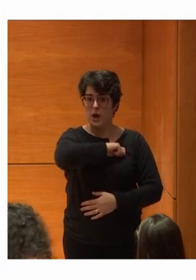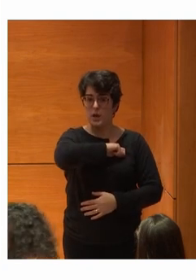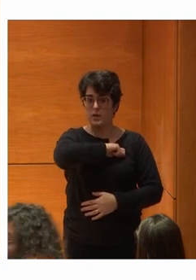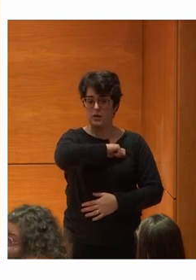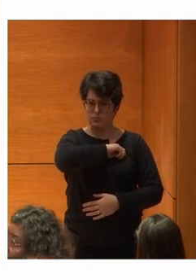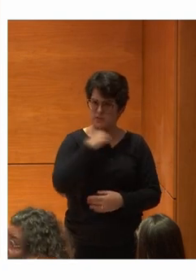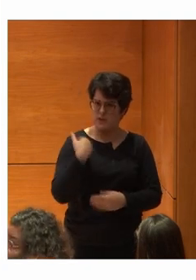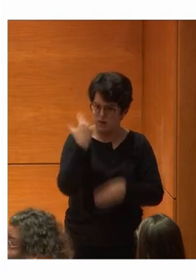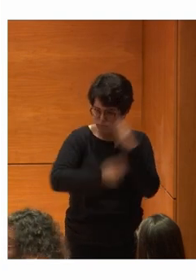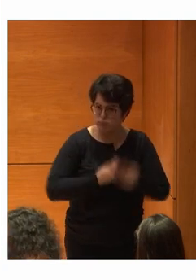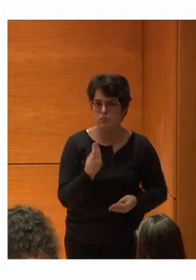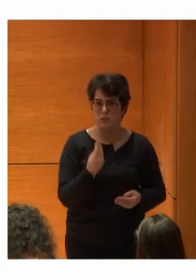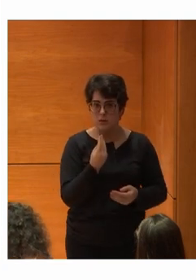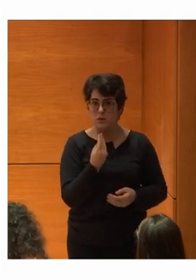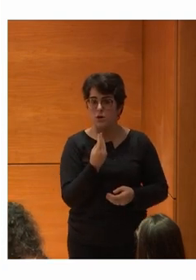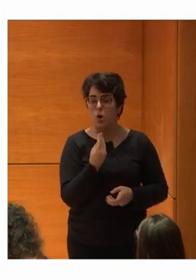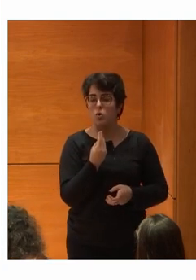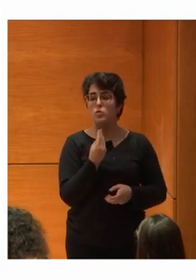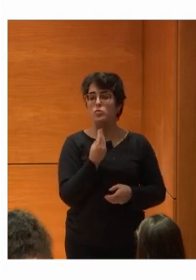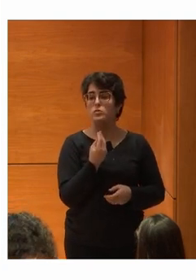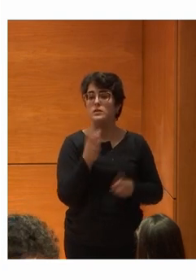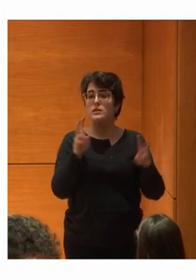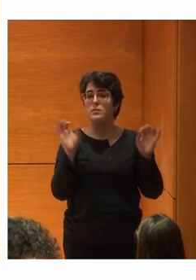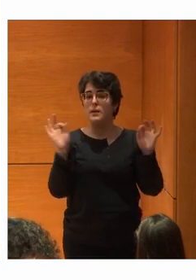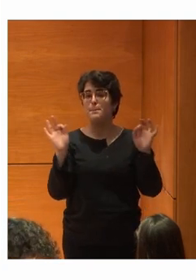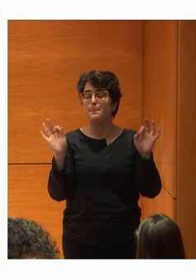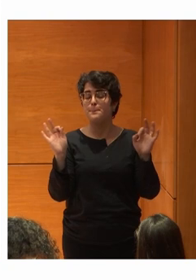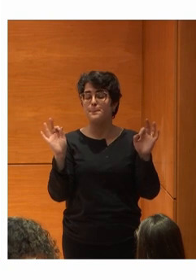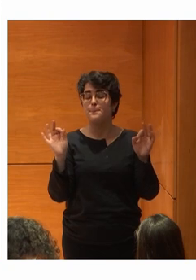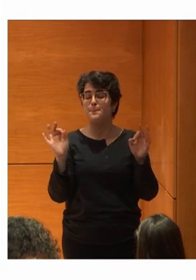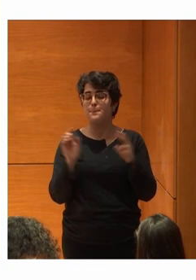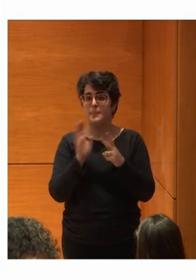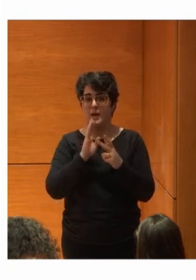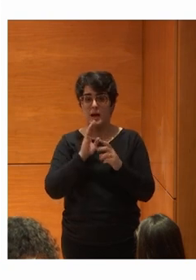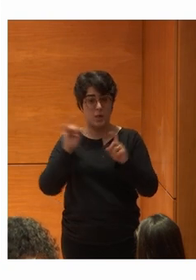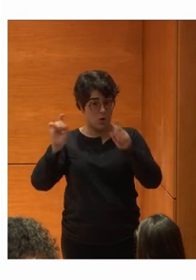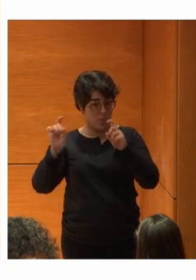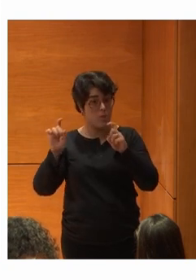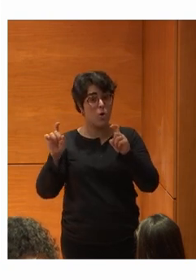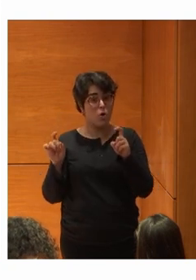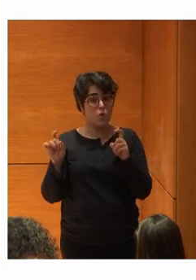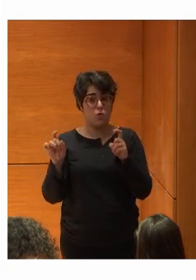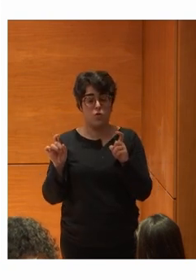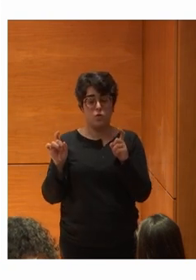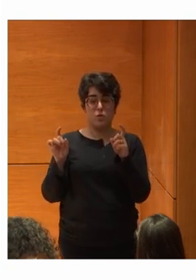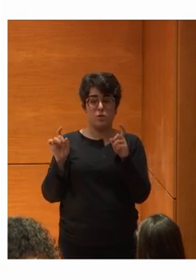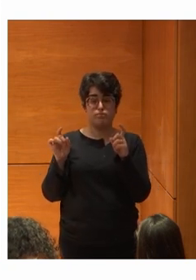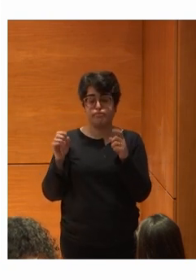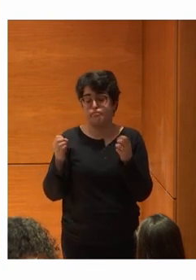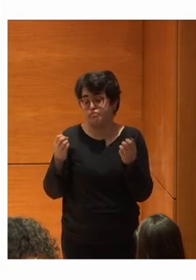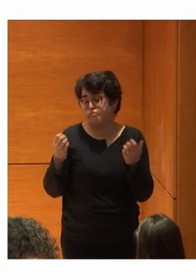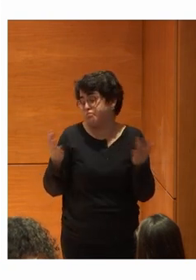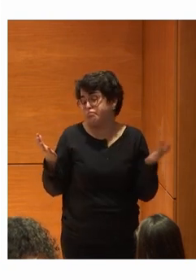Que se ha hecho Y en la parte Educativa Pues